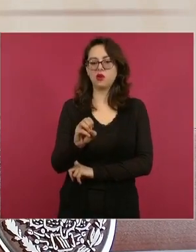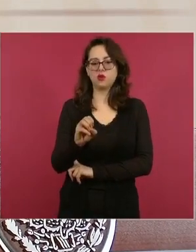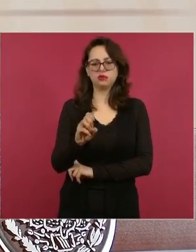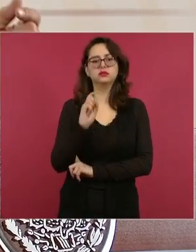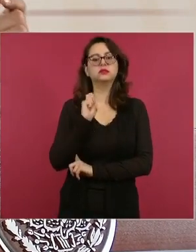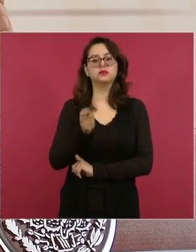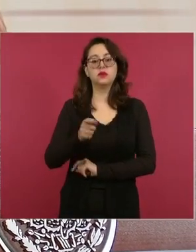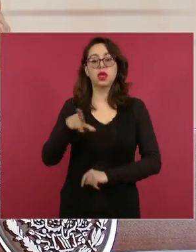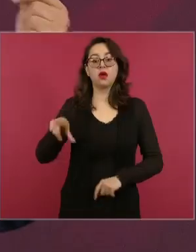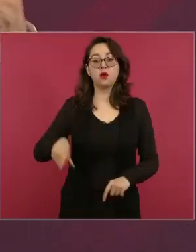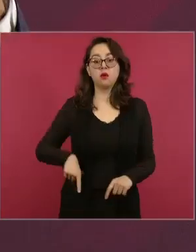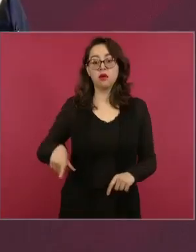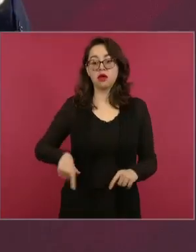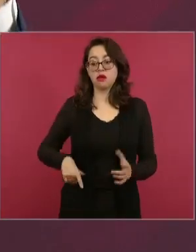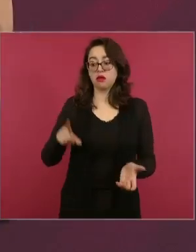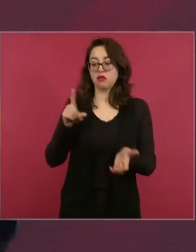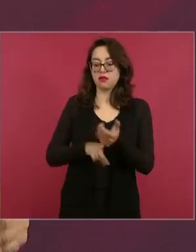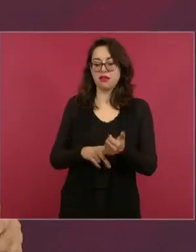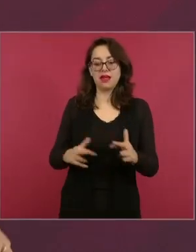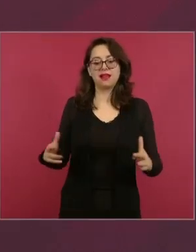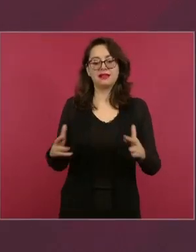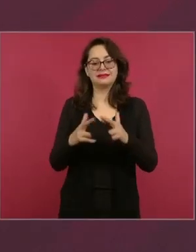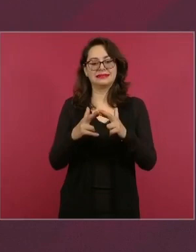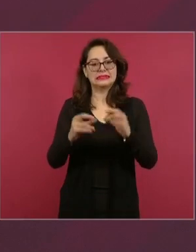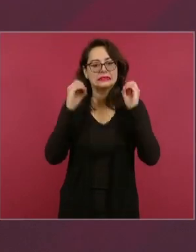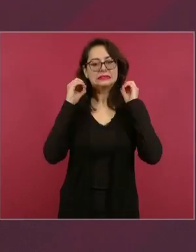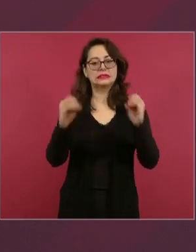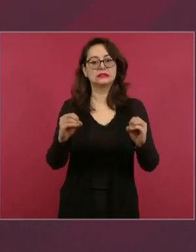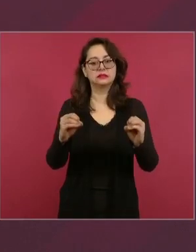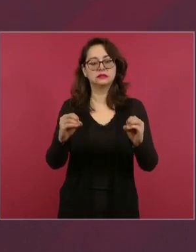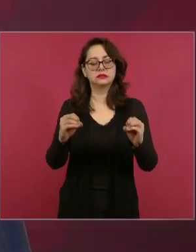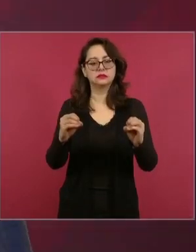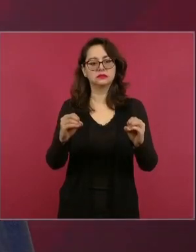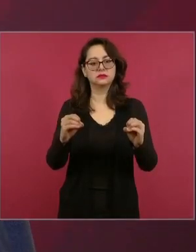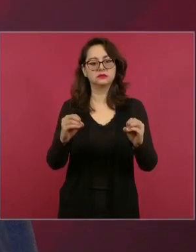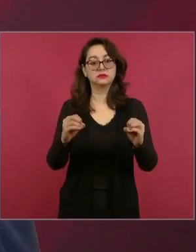Somos un pueblo muy religioso,